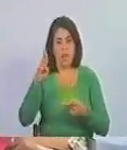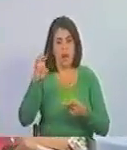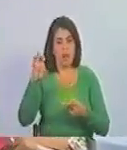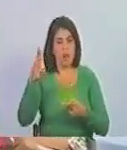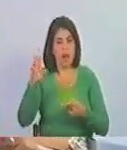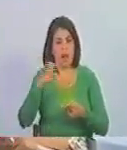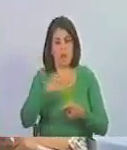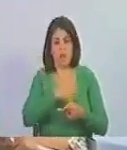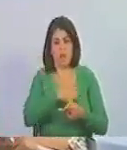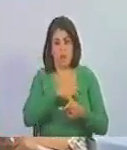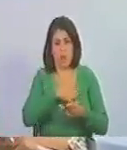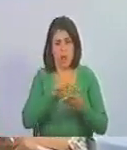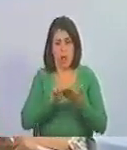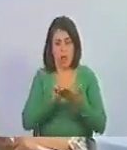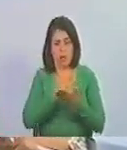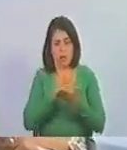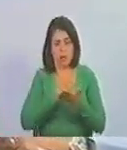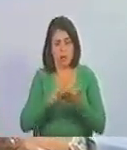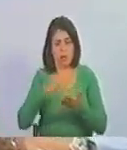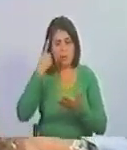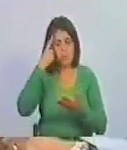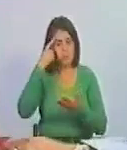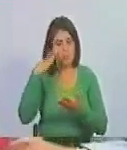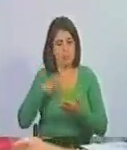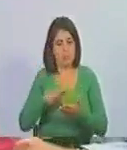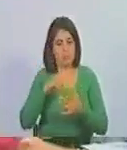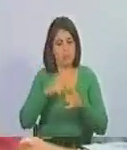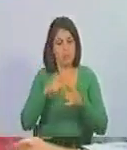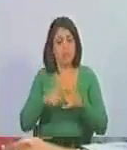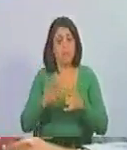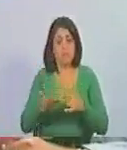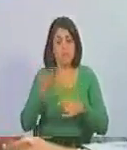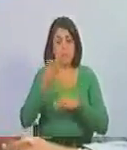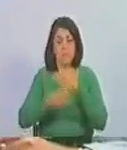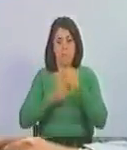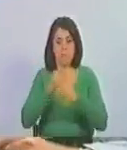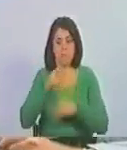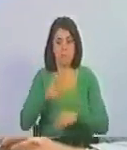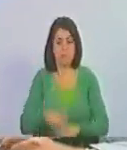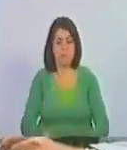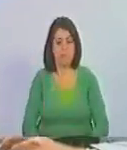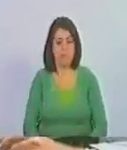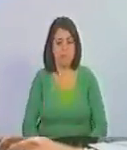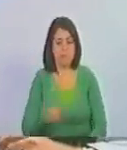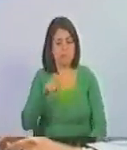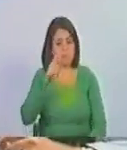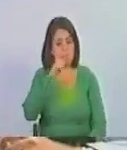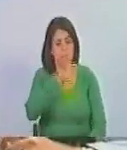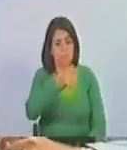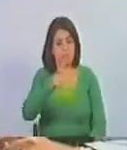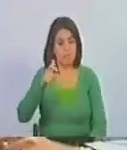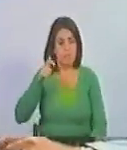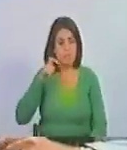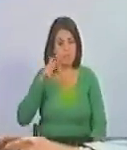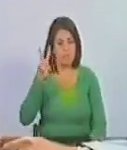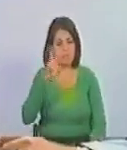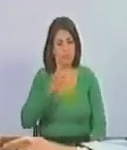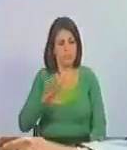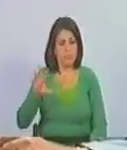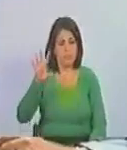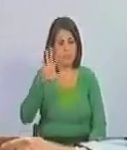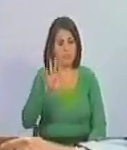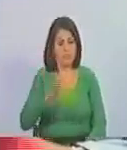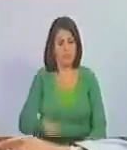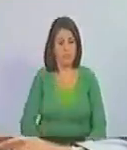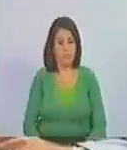Finalmente, yo creo que estamos ciegos en lo fundamental. Este pueblo venezolano,